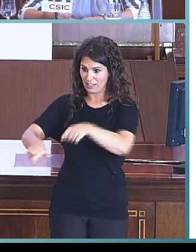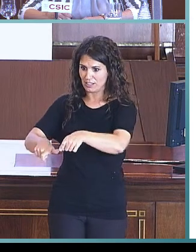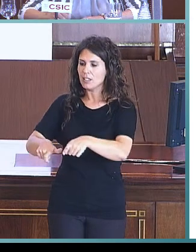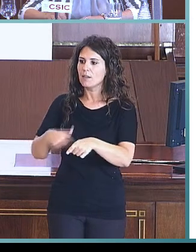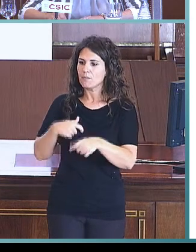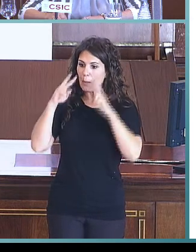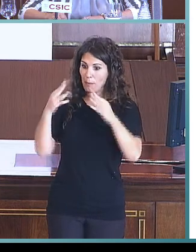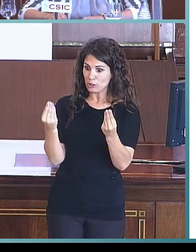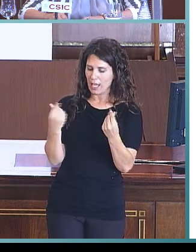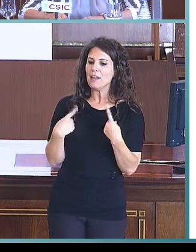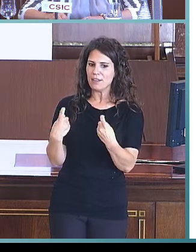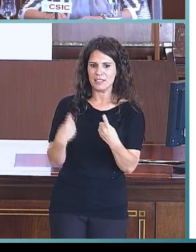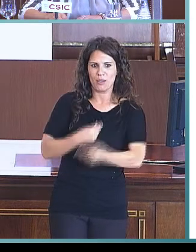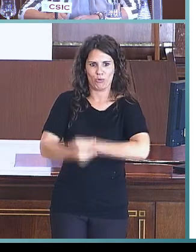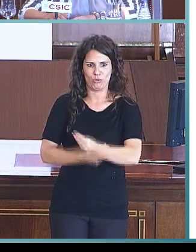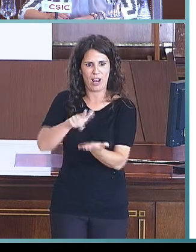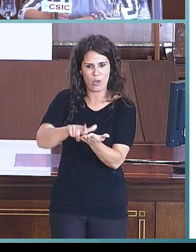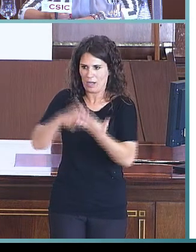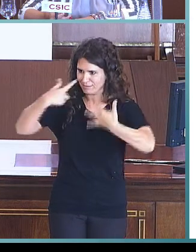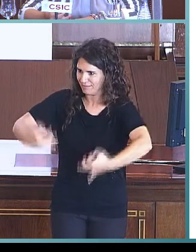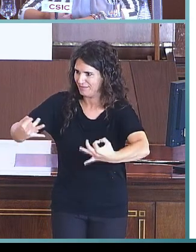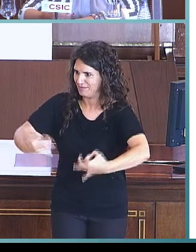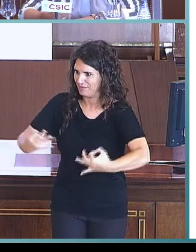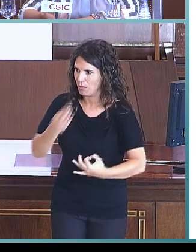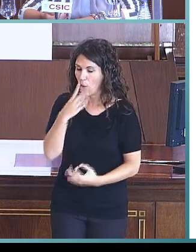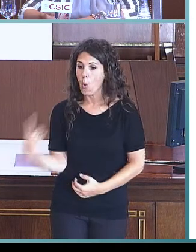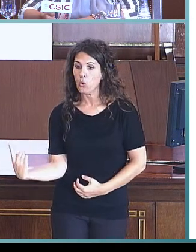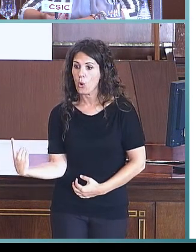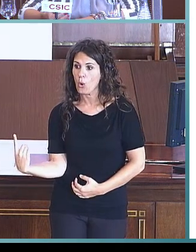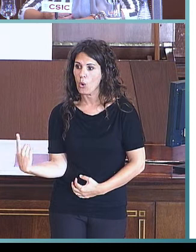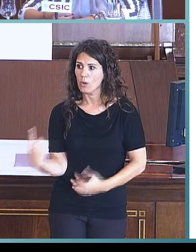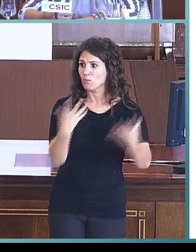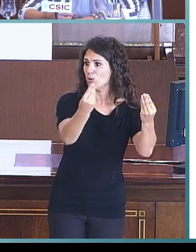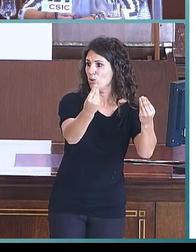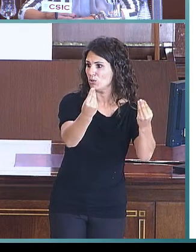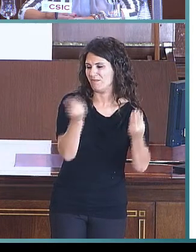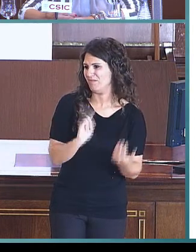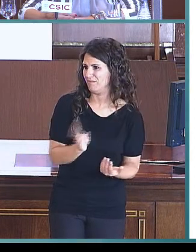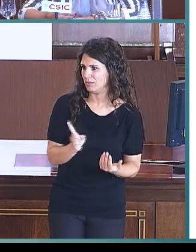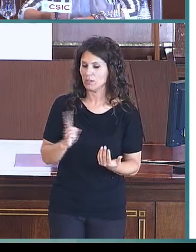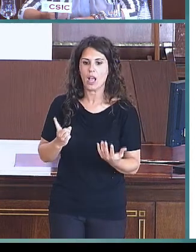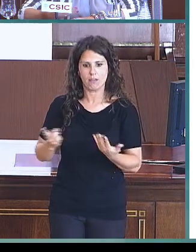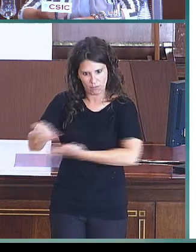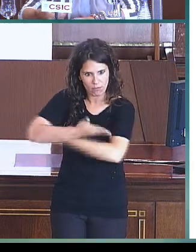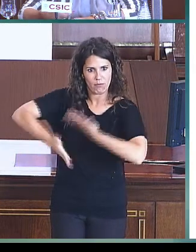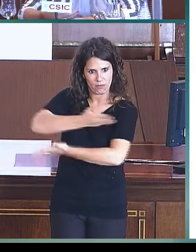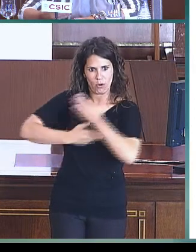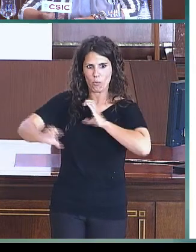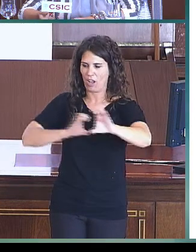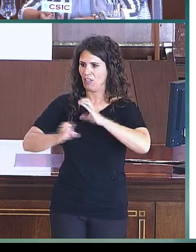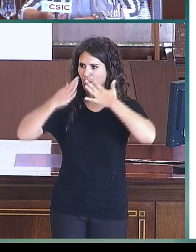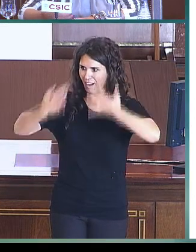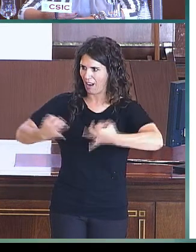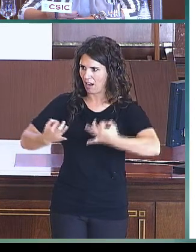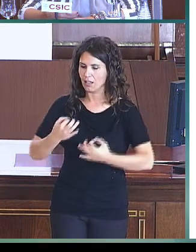manera real. Que los intercambios comunicativos sean reales, y aquí el tener